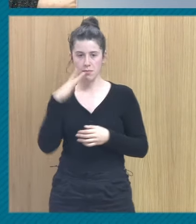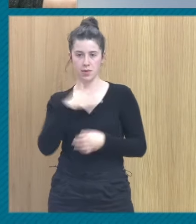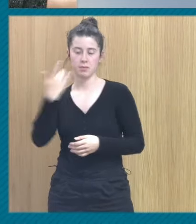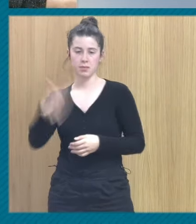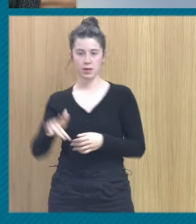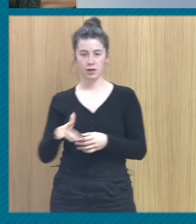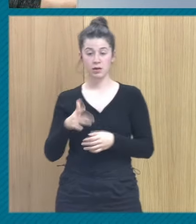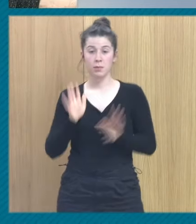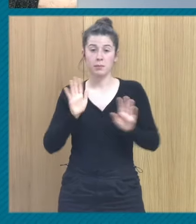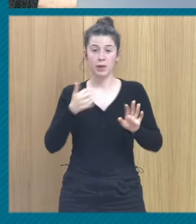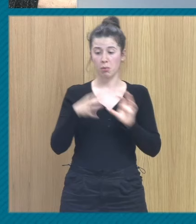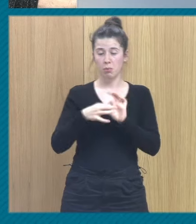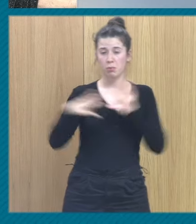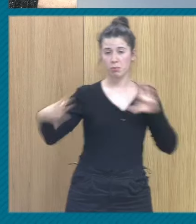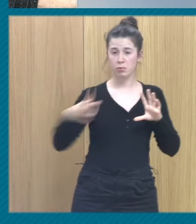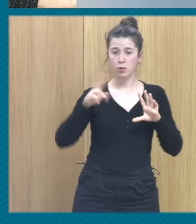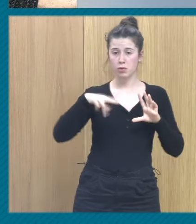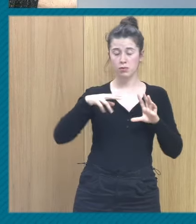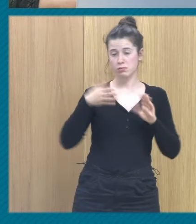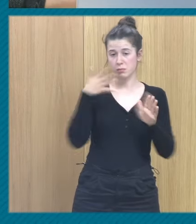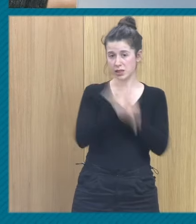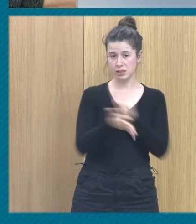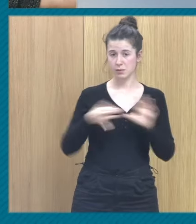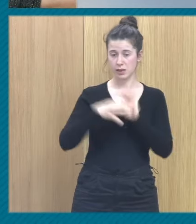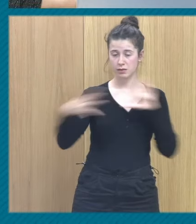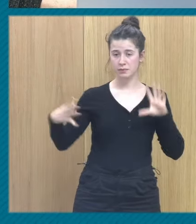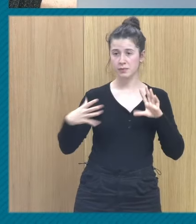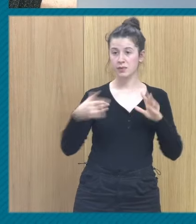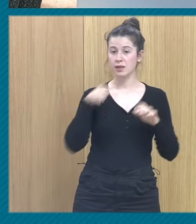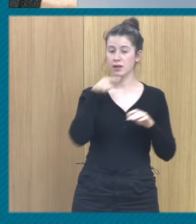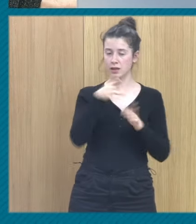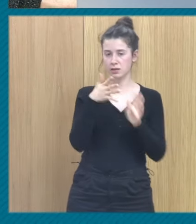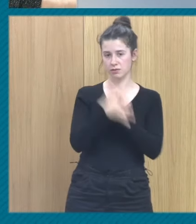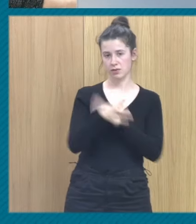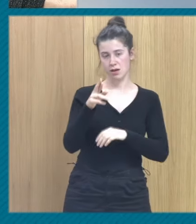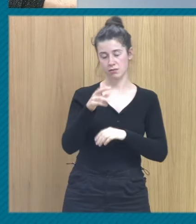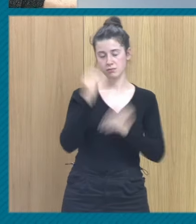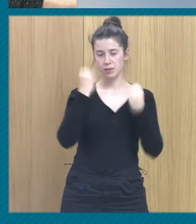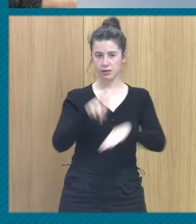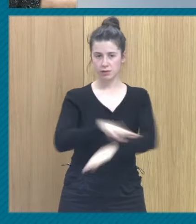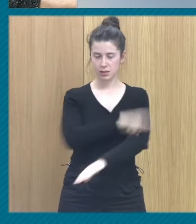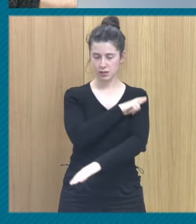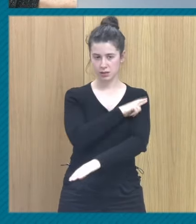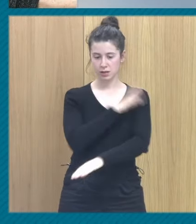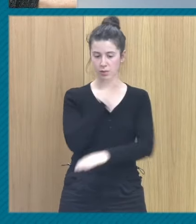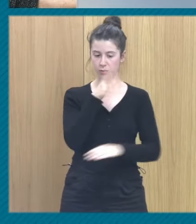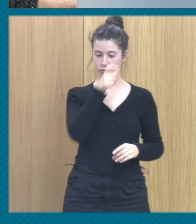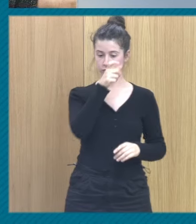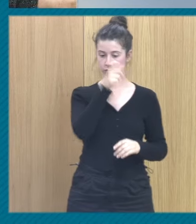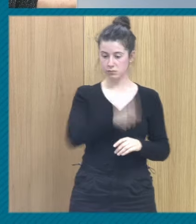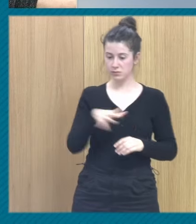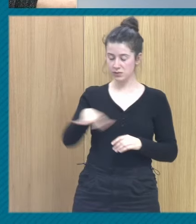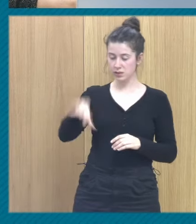volver a tener relación con ellos jamás. Y eso es una narrativa resiliente. ¿Por qué? Porque decida, porque decido que